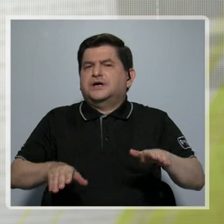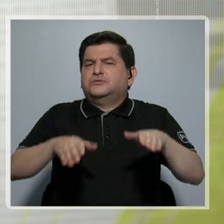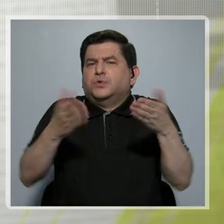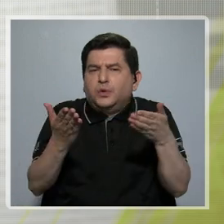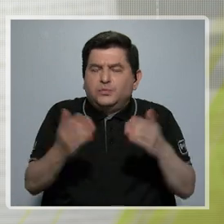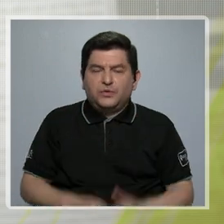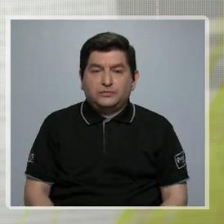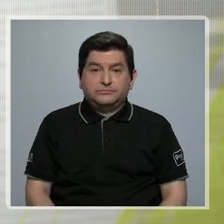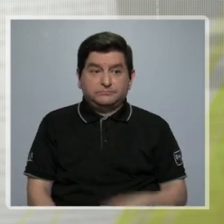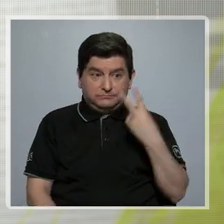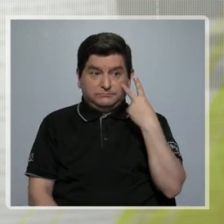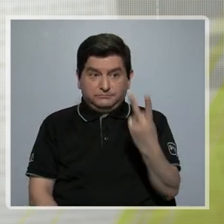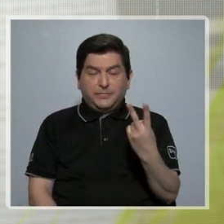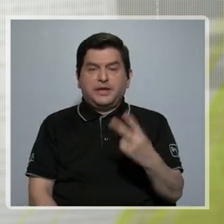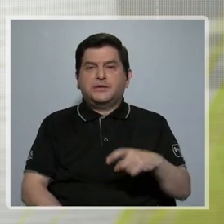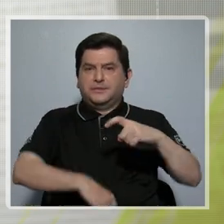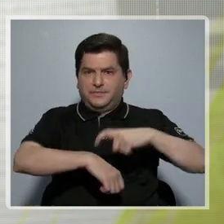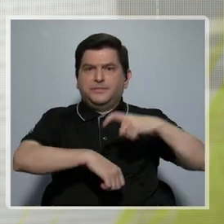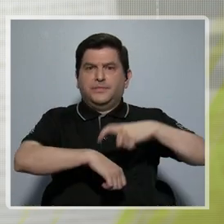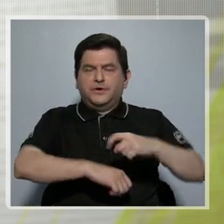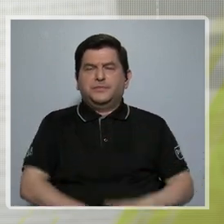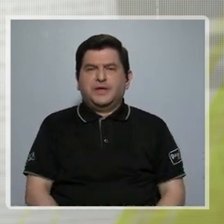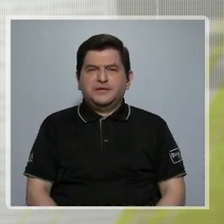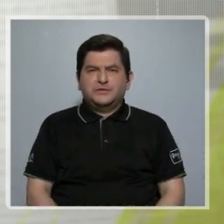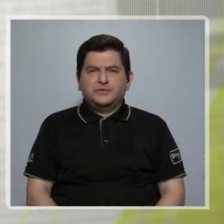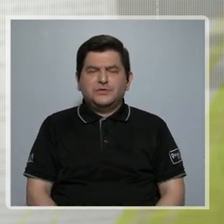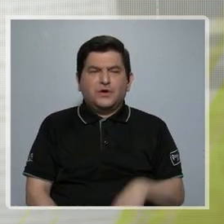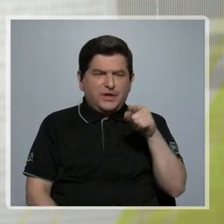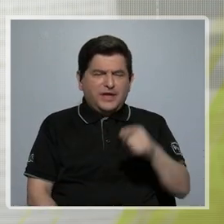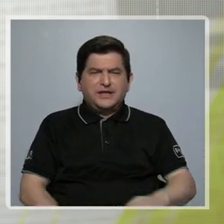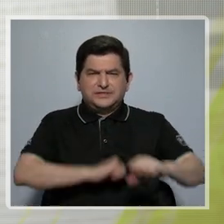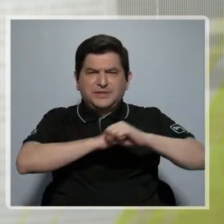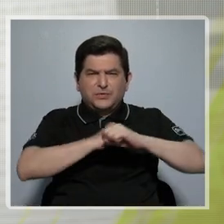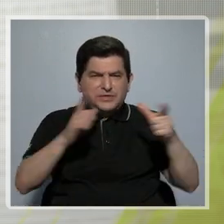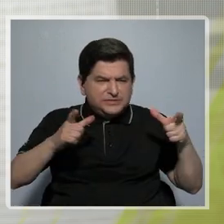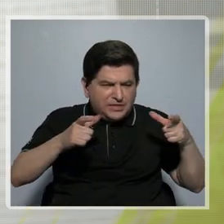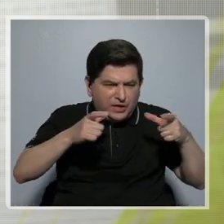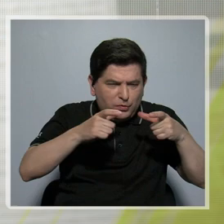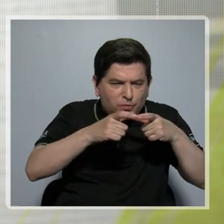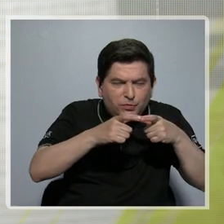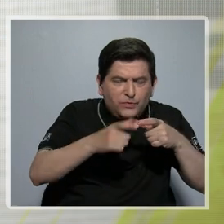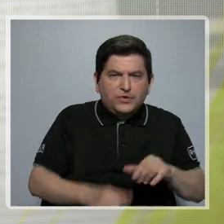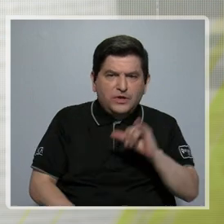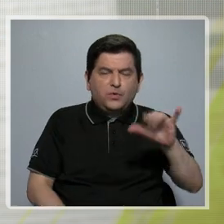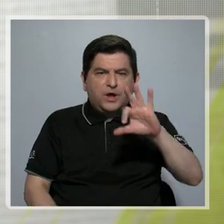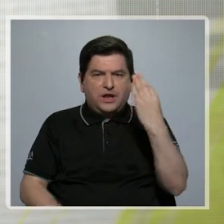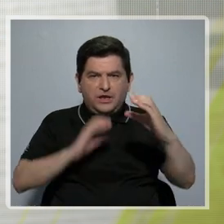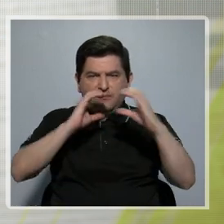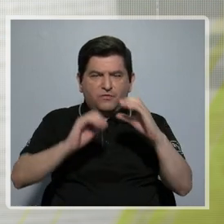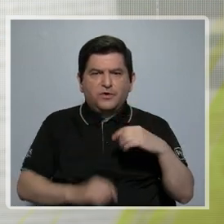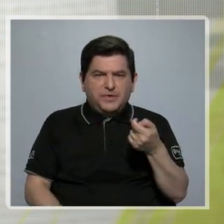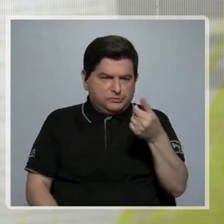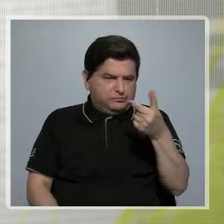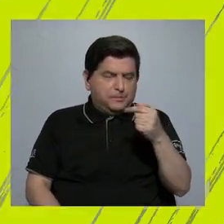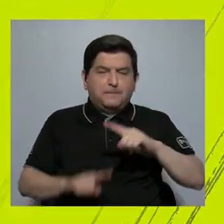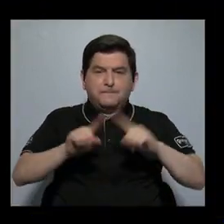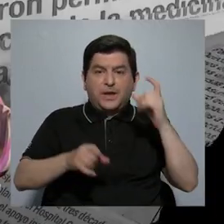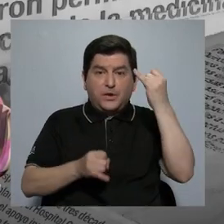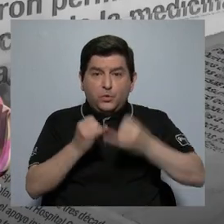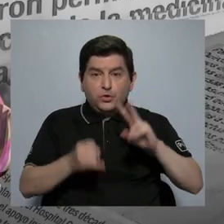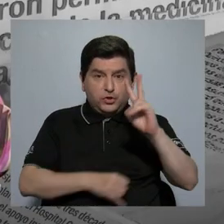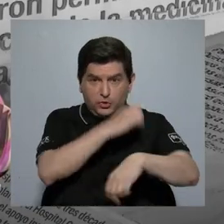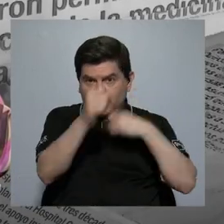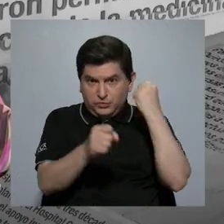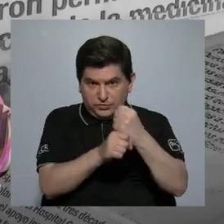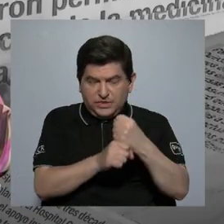Sí hemos visto que en algún momento hay una concentración de la pauta, ¿verdad?, así como de los medios, pero en estos últimos